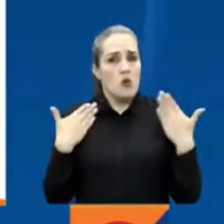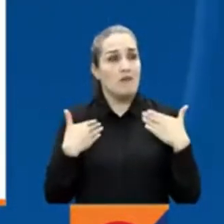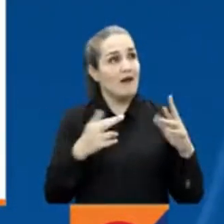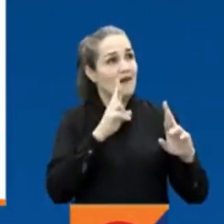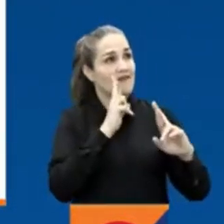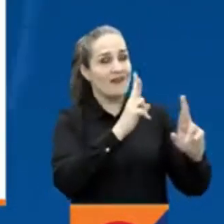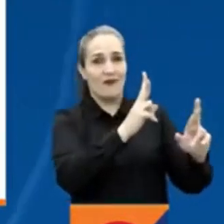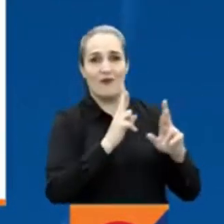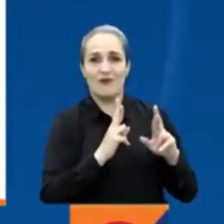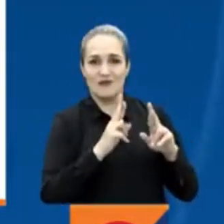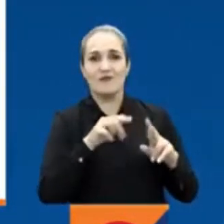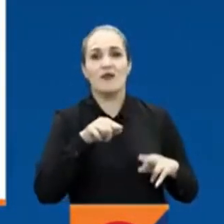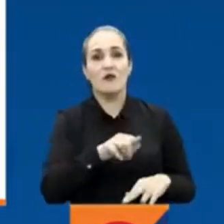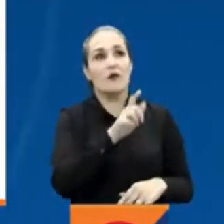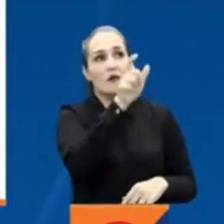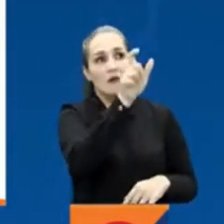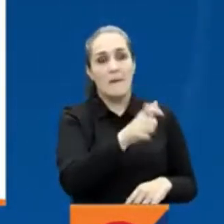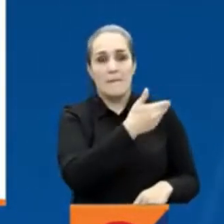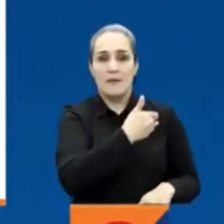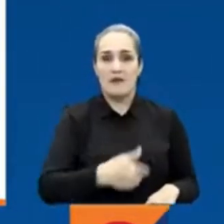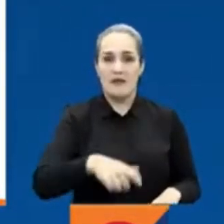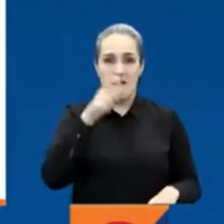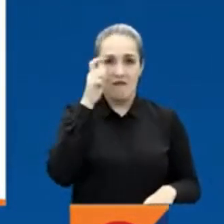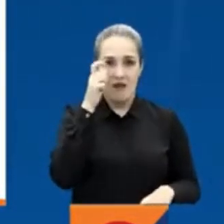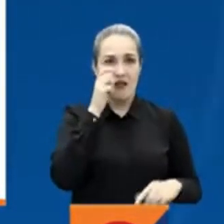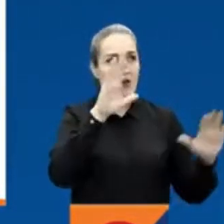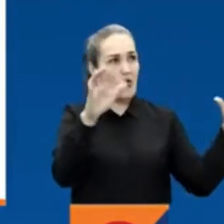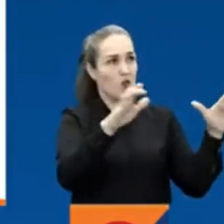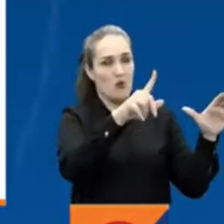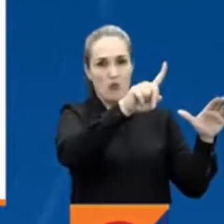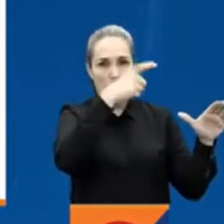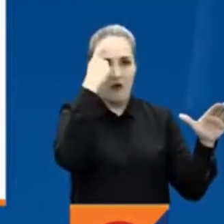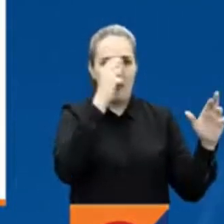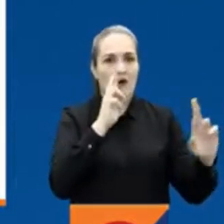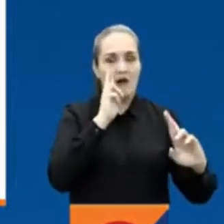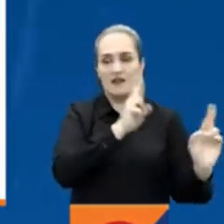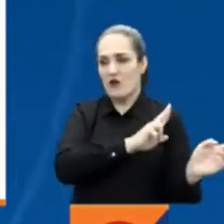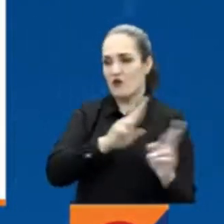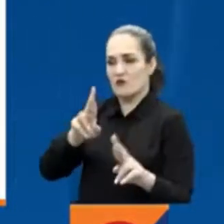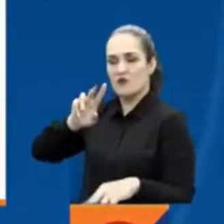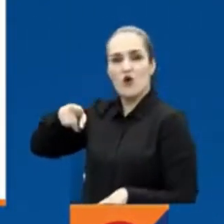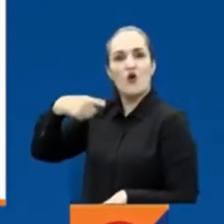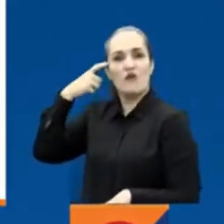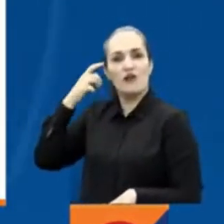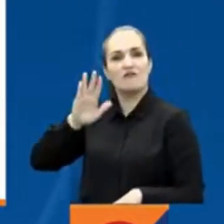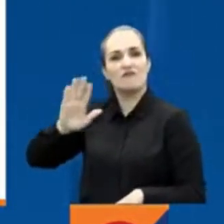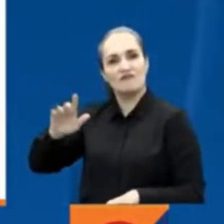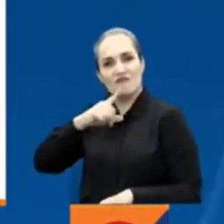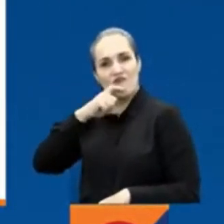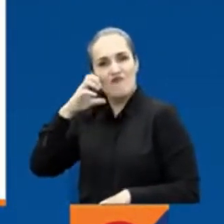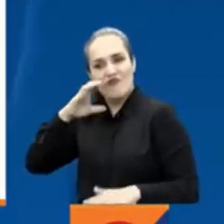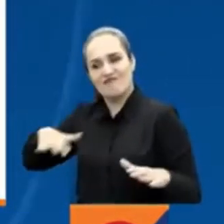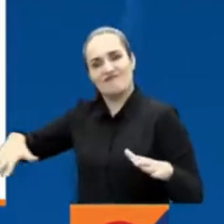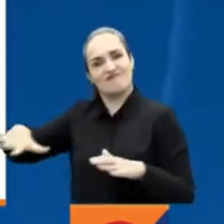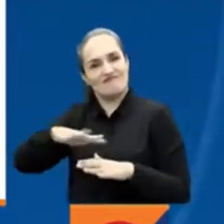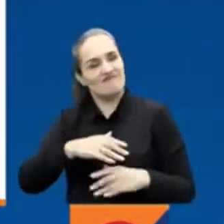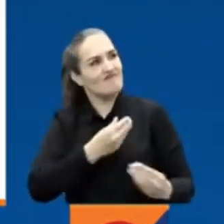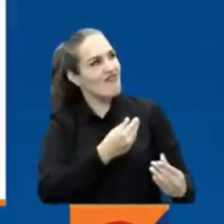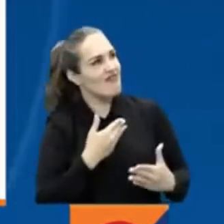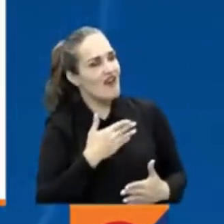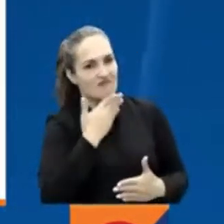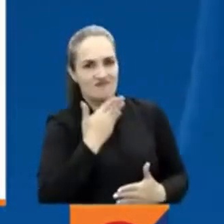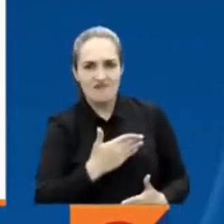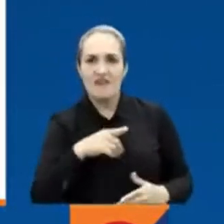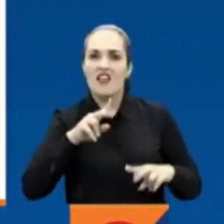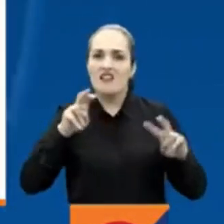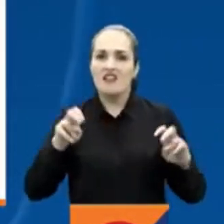expresaron en nombre del presidente Joe Biden y su administración a nuestro gobierno en la defensa de la democracia, lucha contra crisis climática,